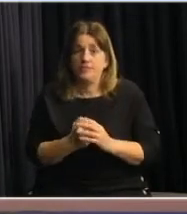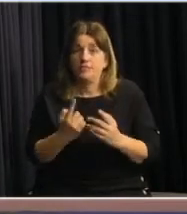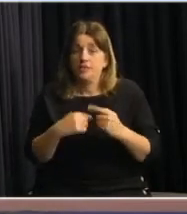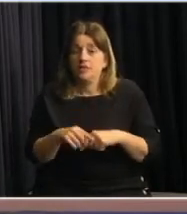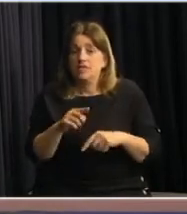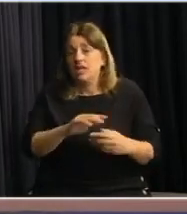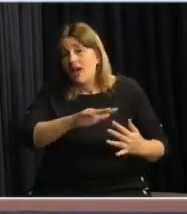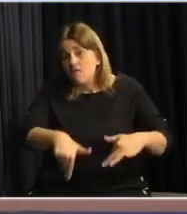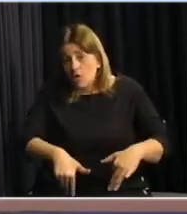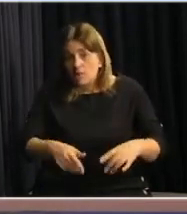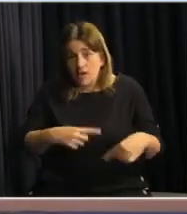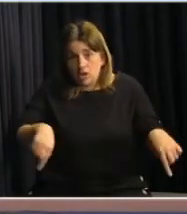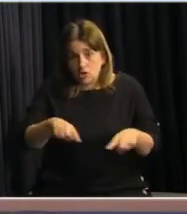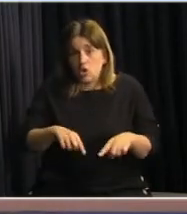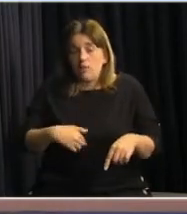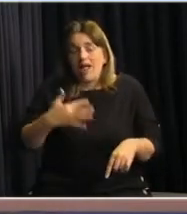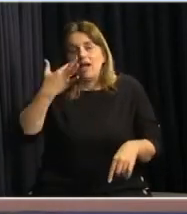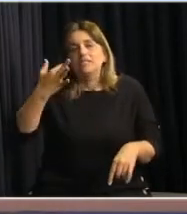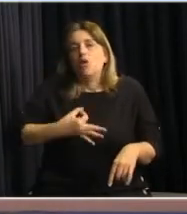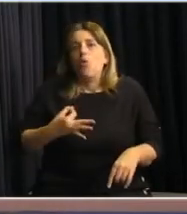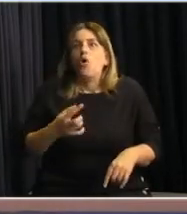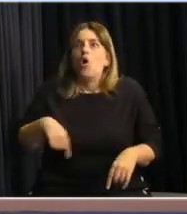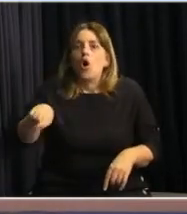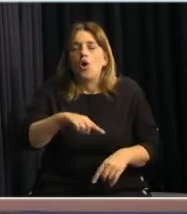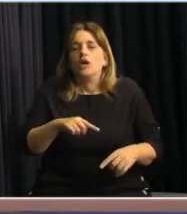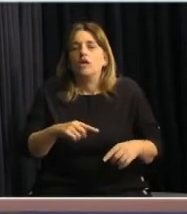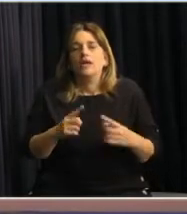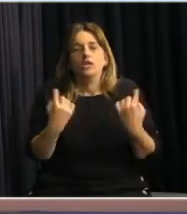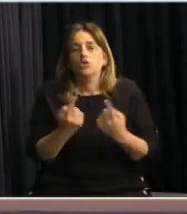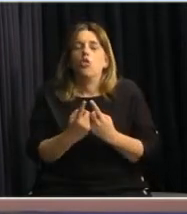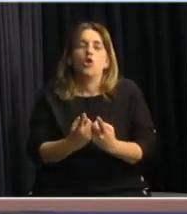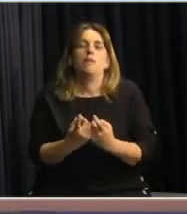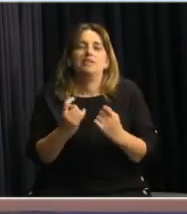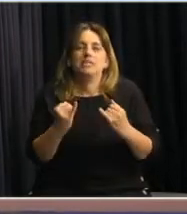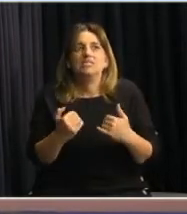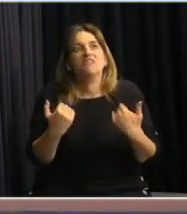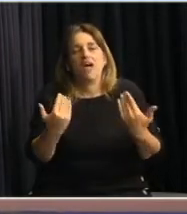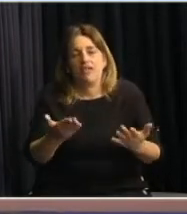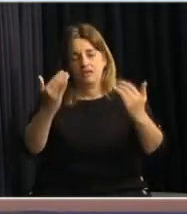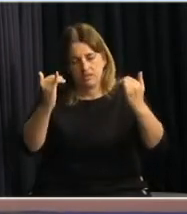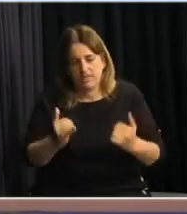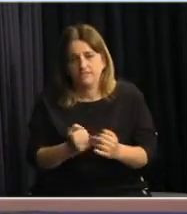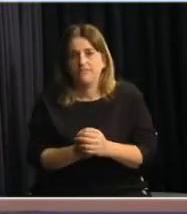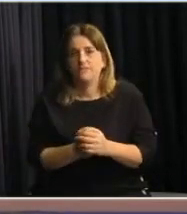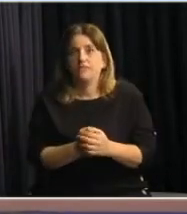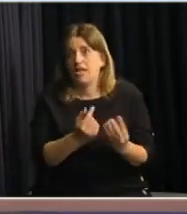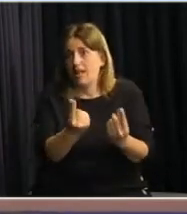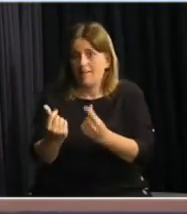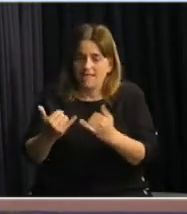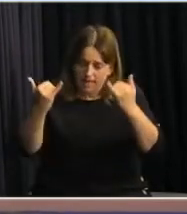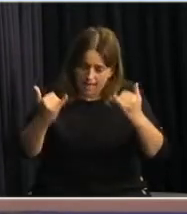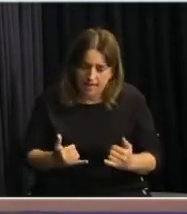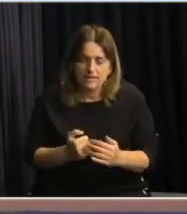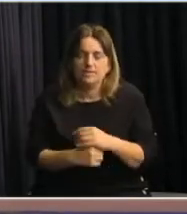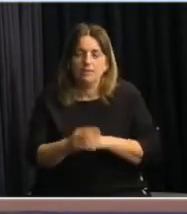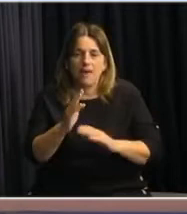el instrumento que tenemos para asegurarle a nuestra población que todo lo que se necesite lo va a tener y que los recursos están para